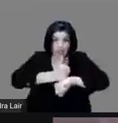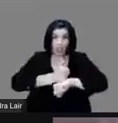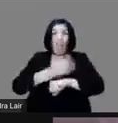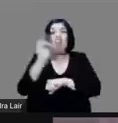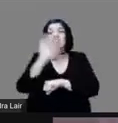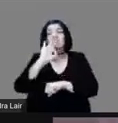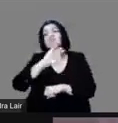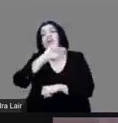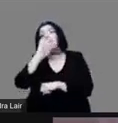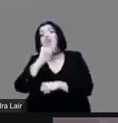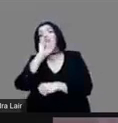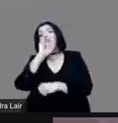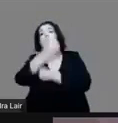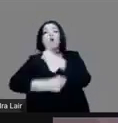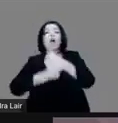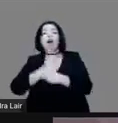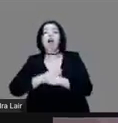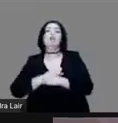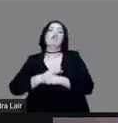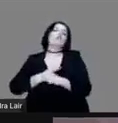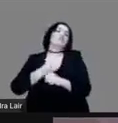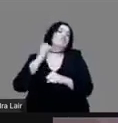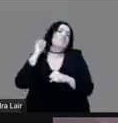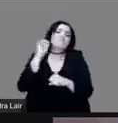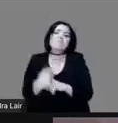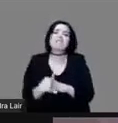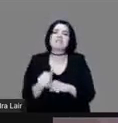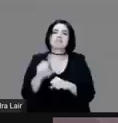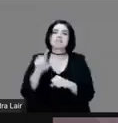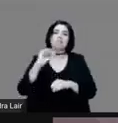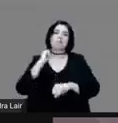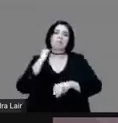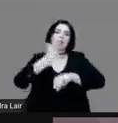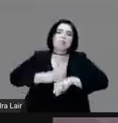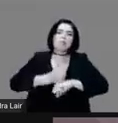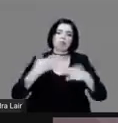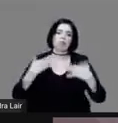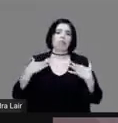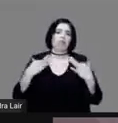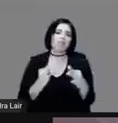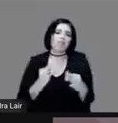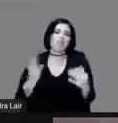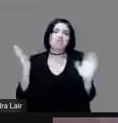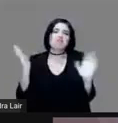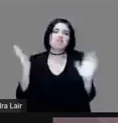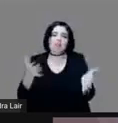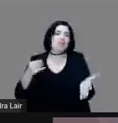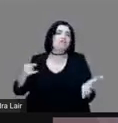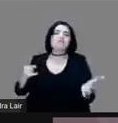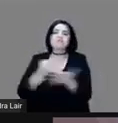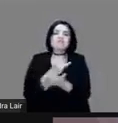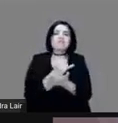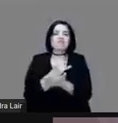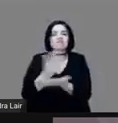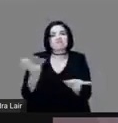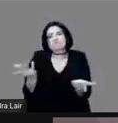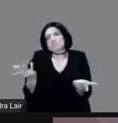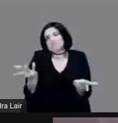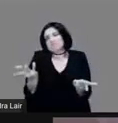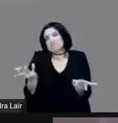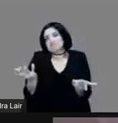se pudo se habría podido dar por las condiciones dadas en el contexto histórico siempre pensando en un contexto histórico